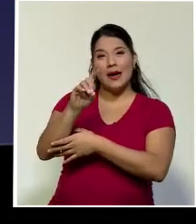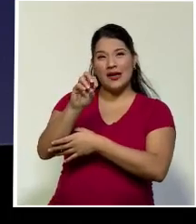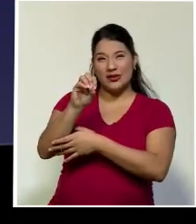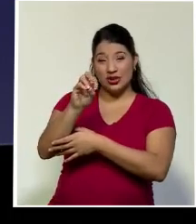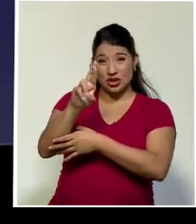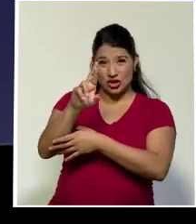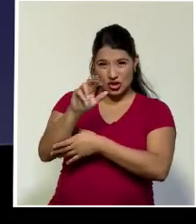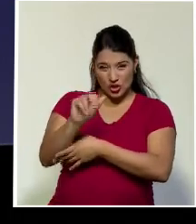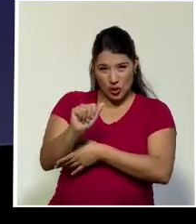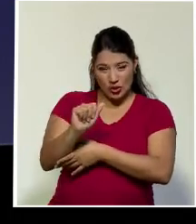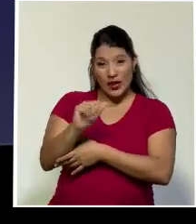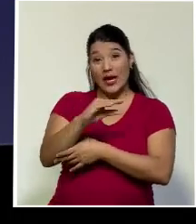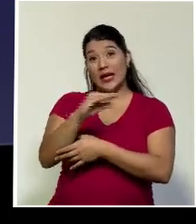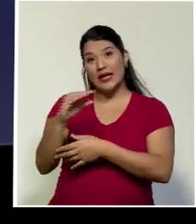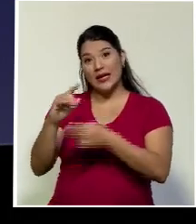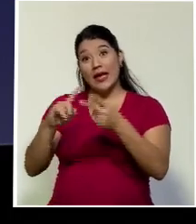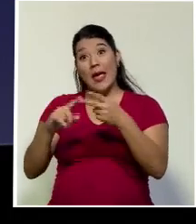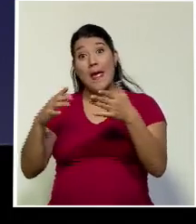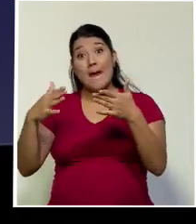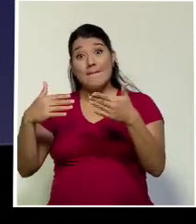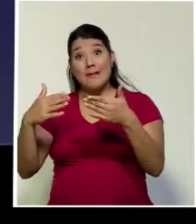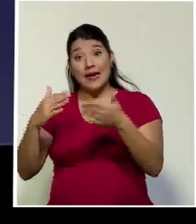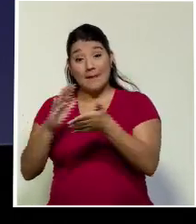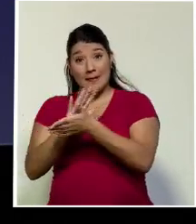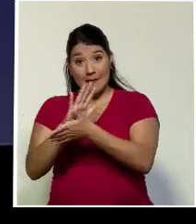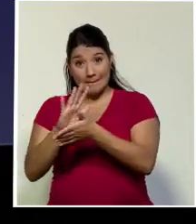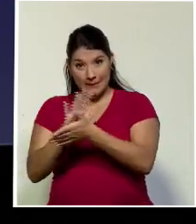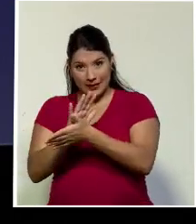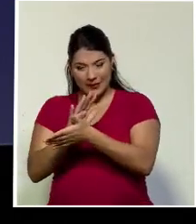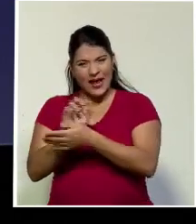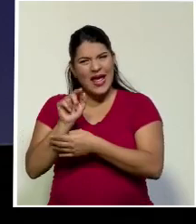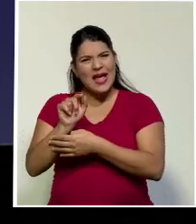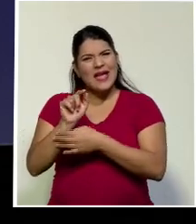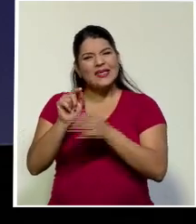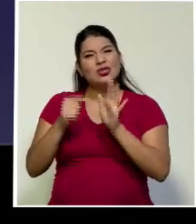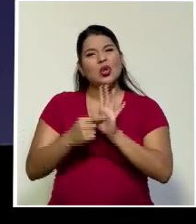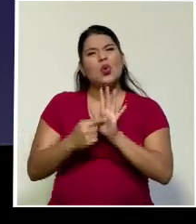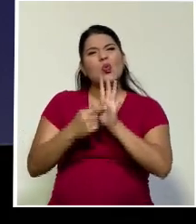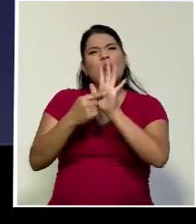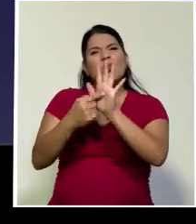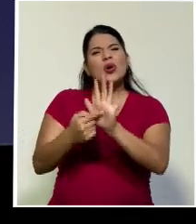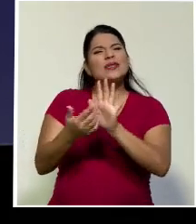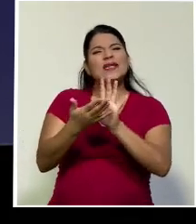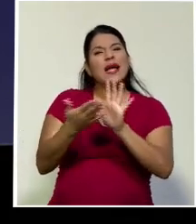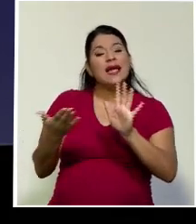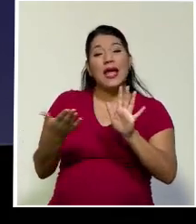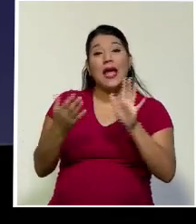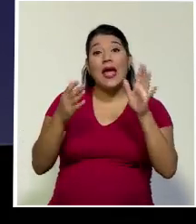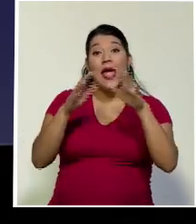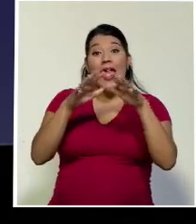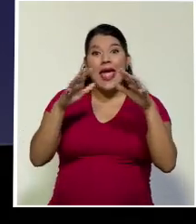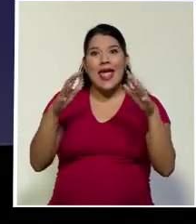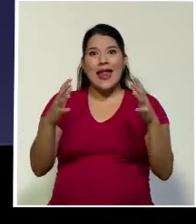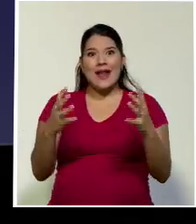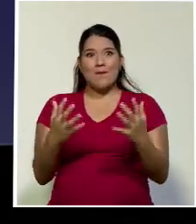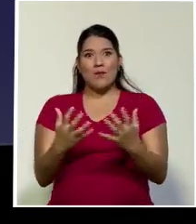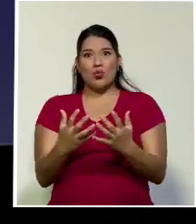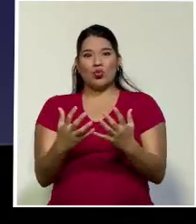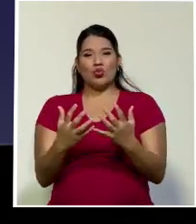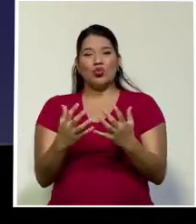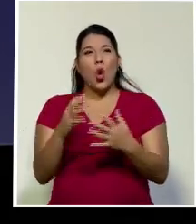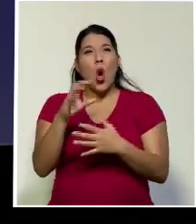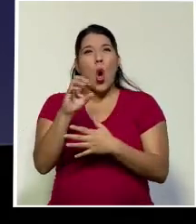periodísticas nos ha mostrado un poco del mundo que existe en los paraísos fiscales